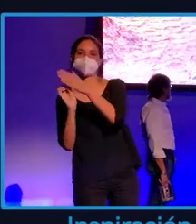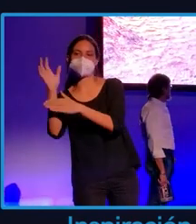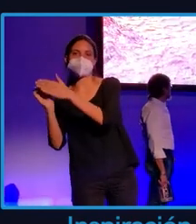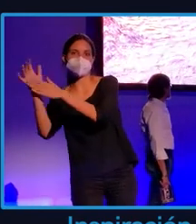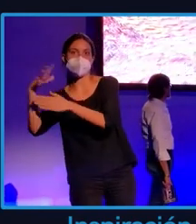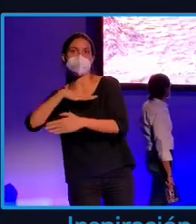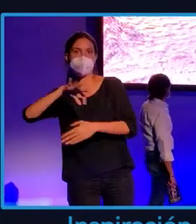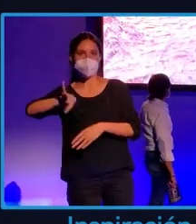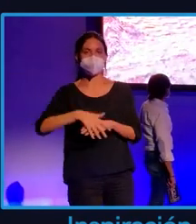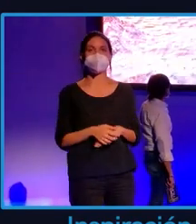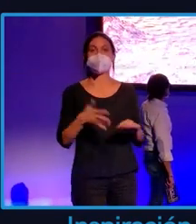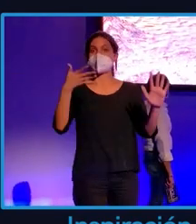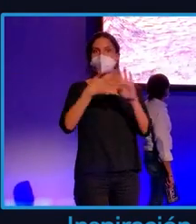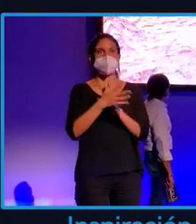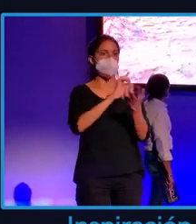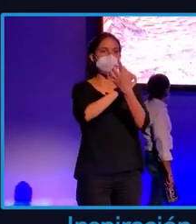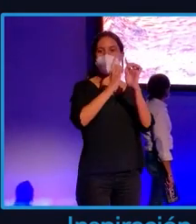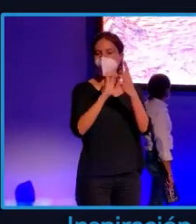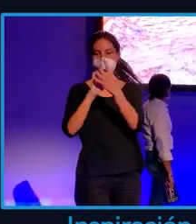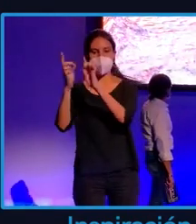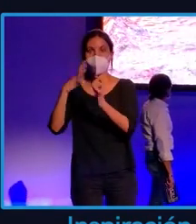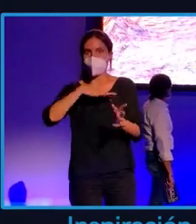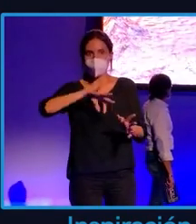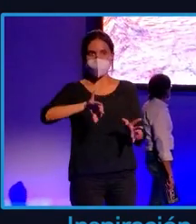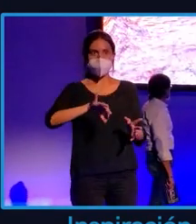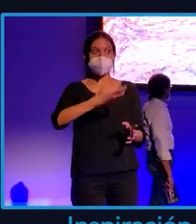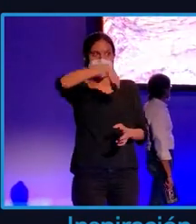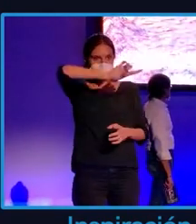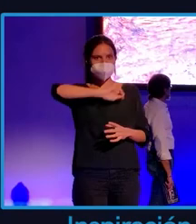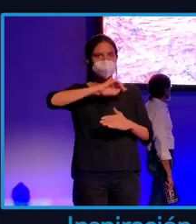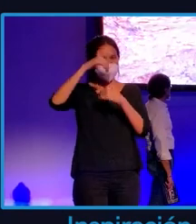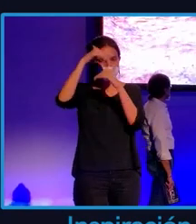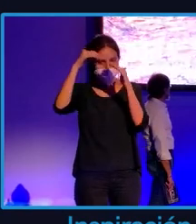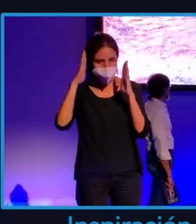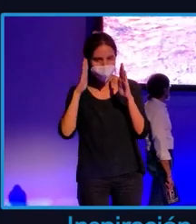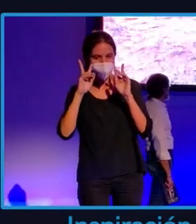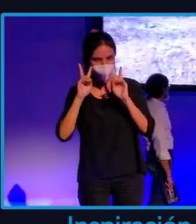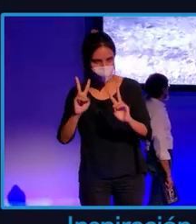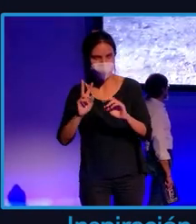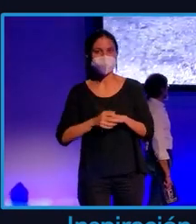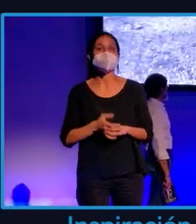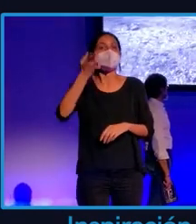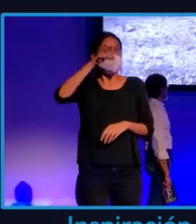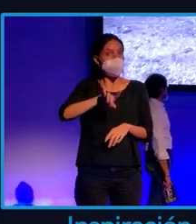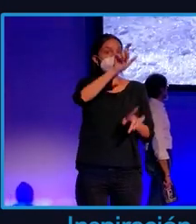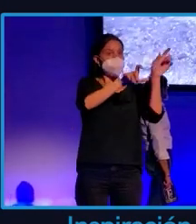es un proceso vivo, cambiante, del que estamos muy atentos. También los controladores aéreos y los